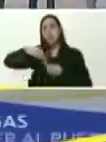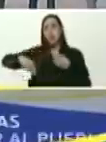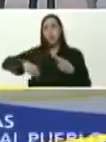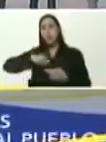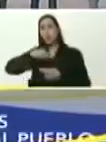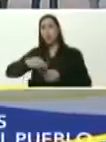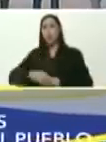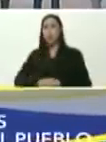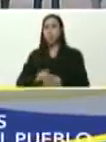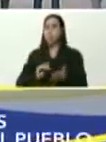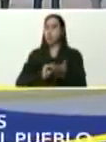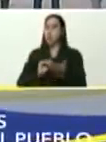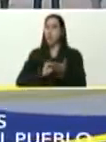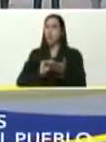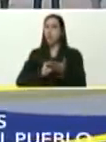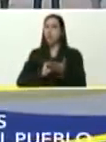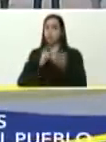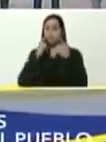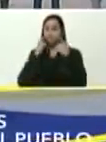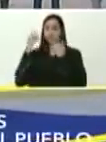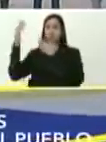en la solución, adelante.